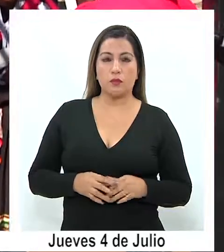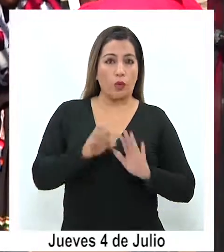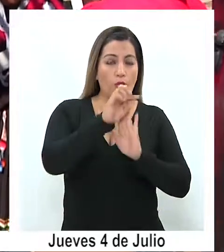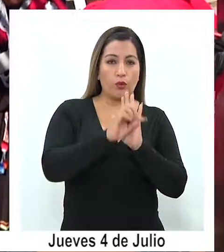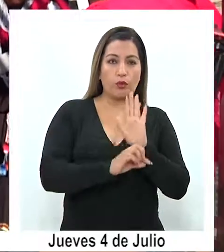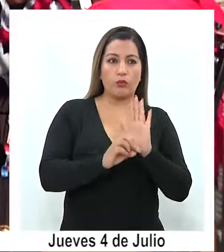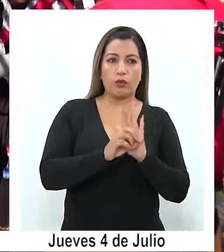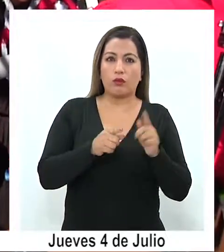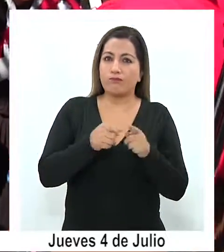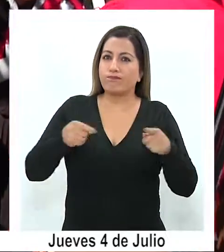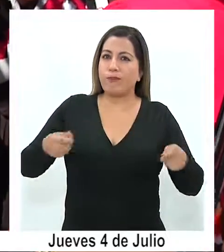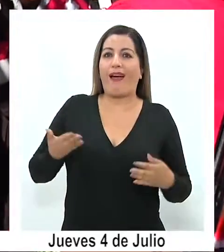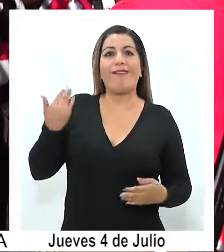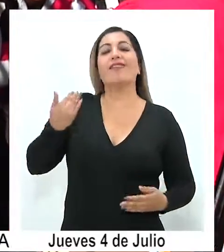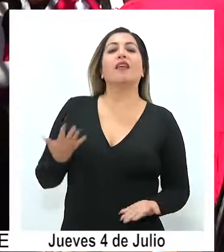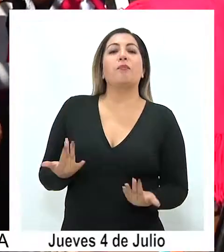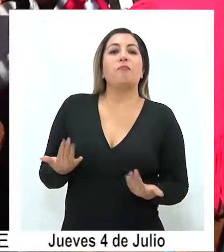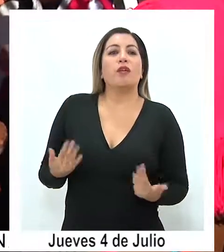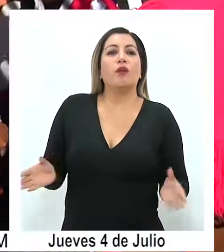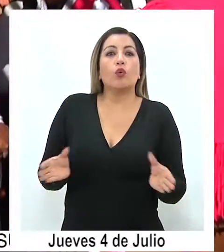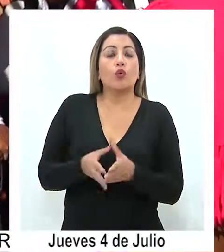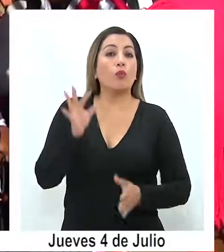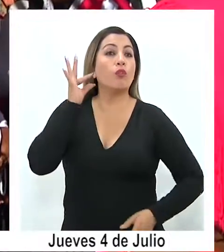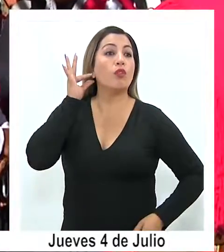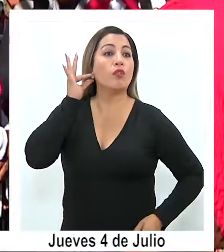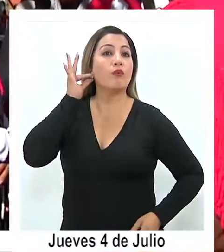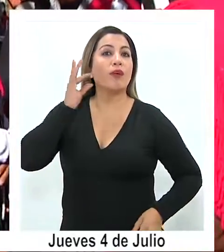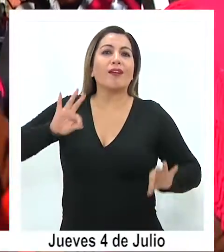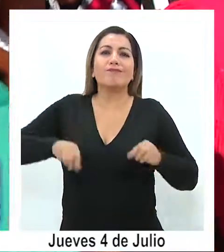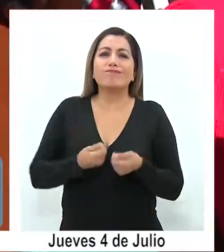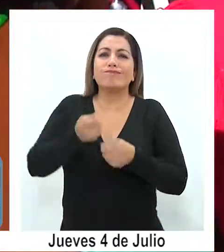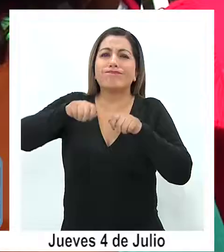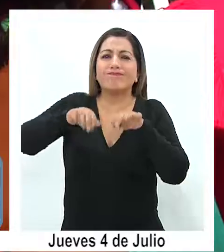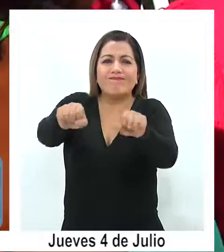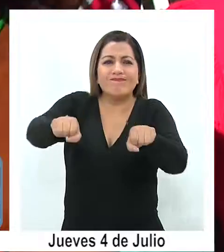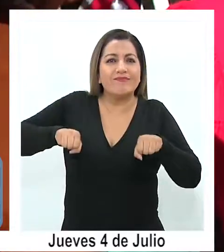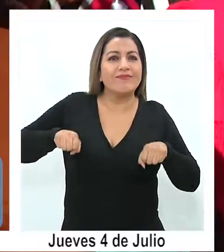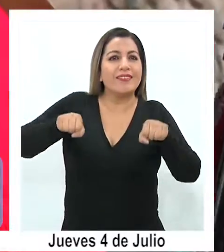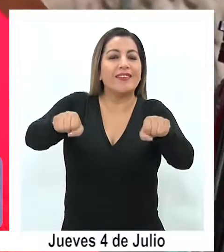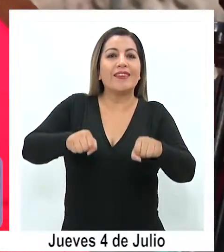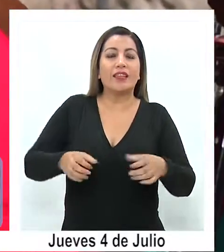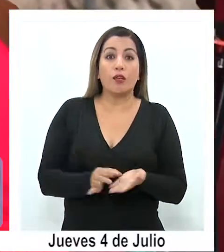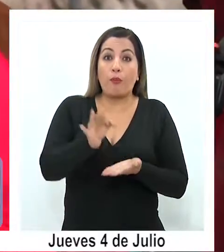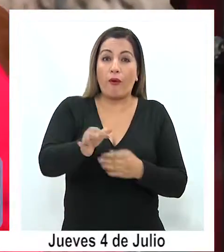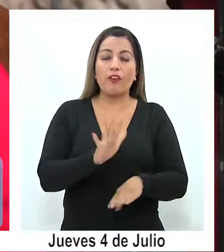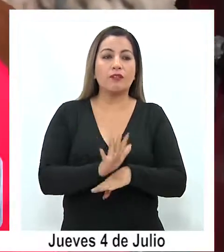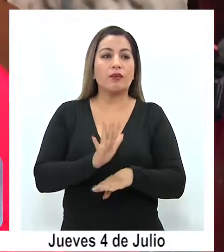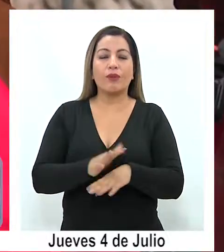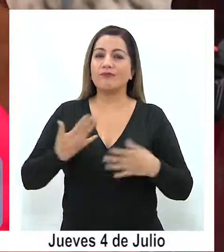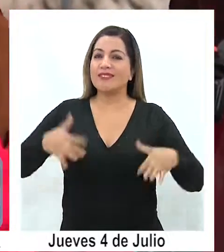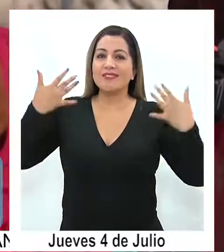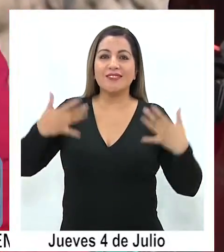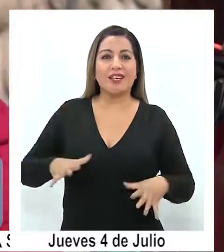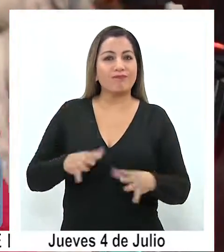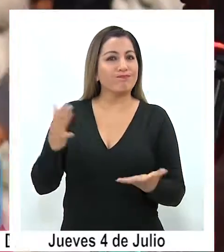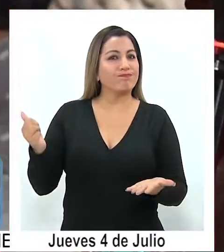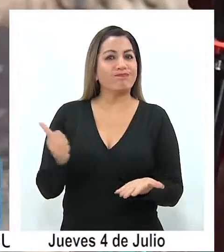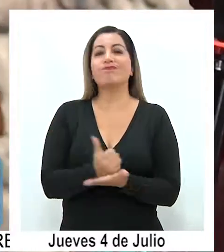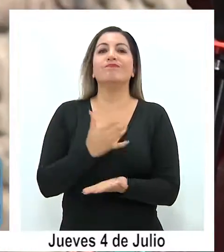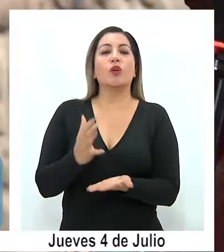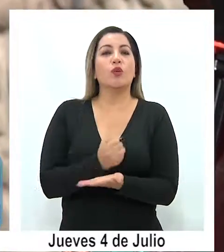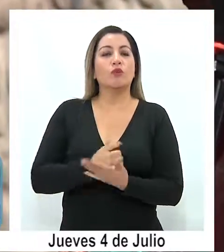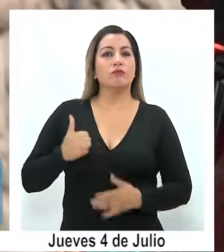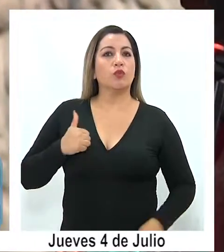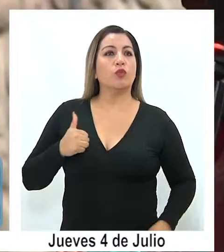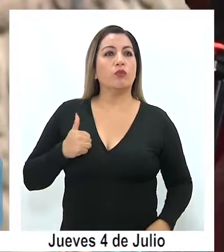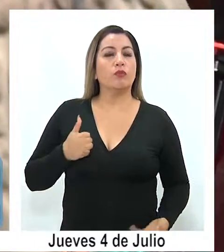Un proyecto largamente anhelado por un grupo de mujeres tejedoras de la provincia del Tamarugal, por fin se hizo realidad,